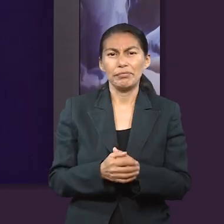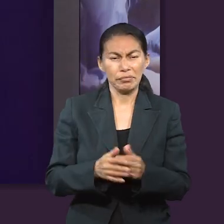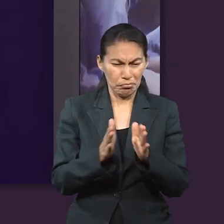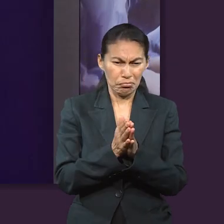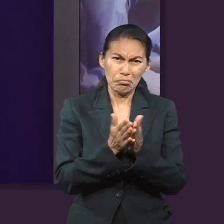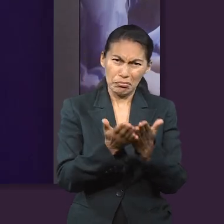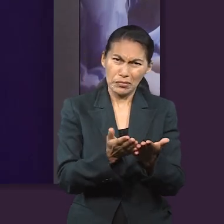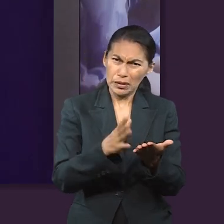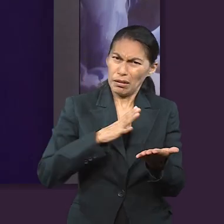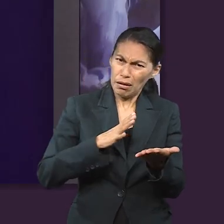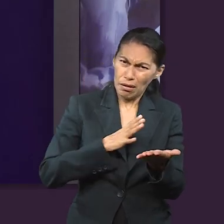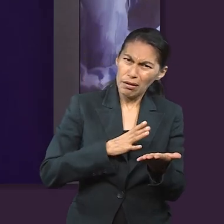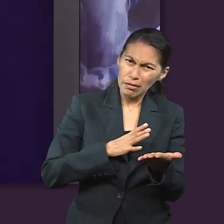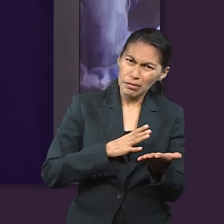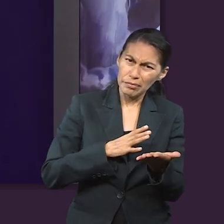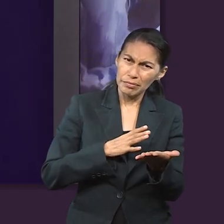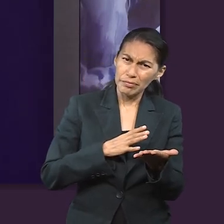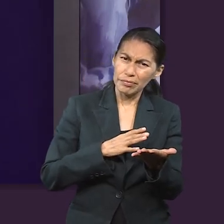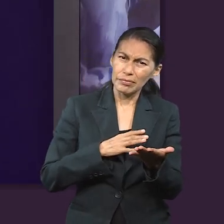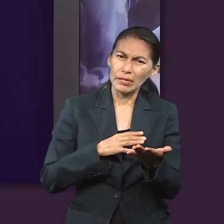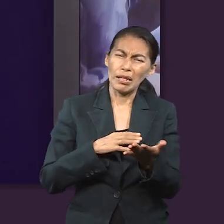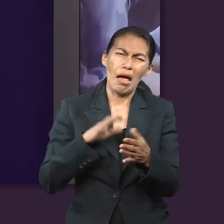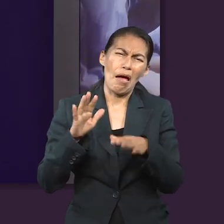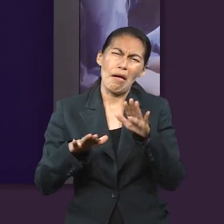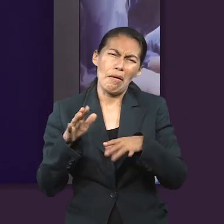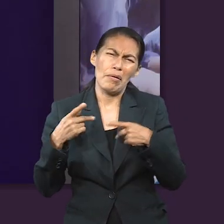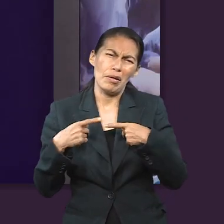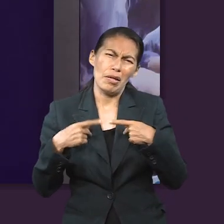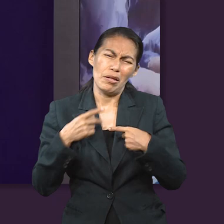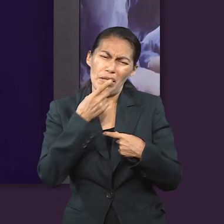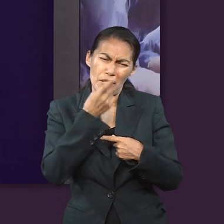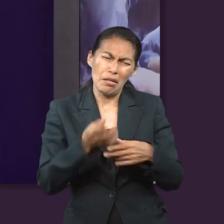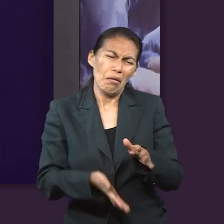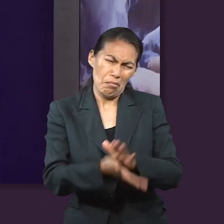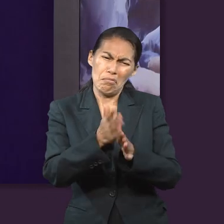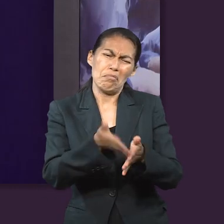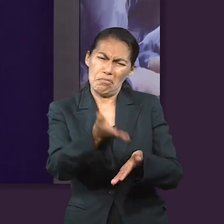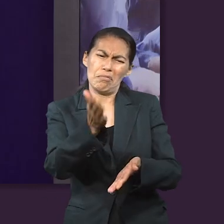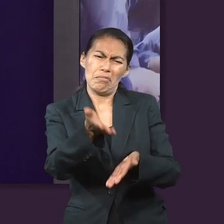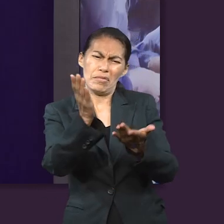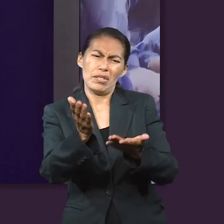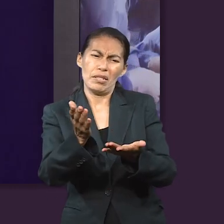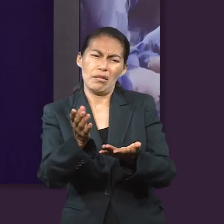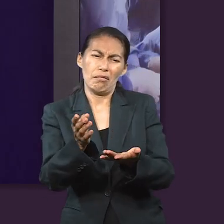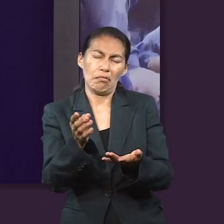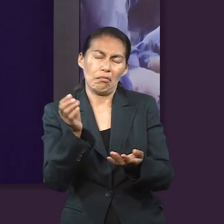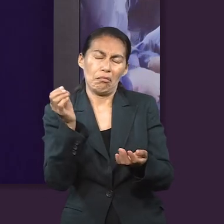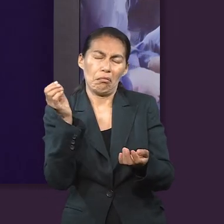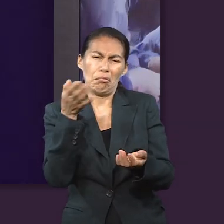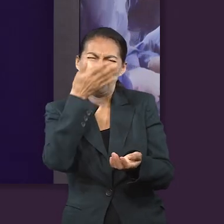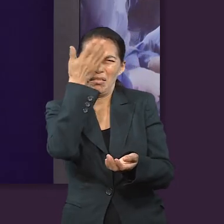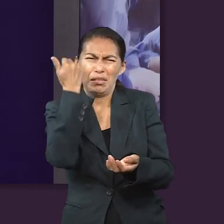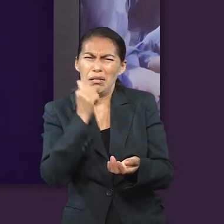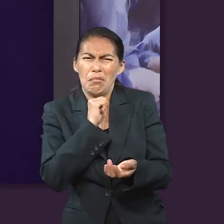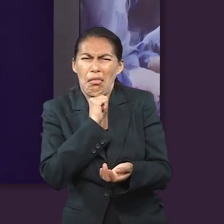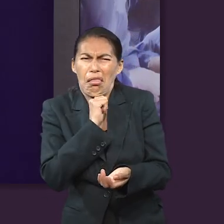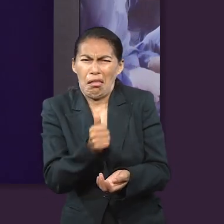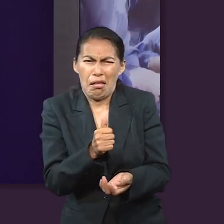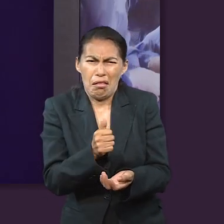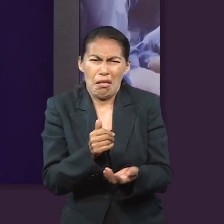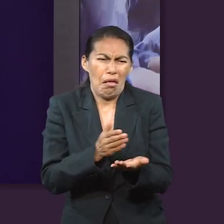aquí. Entonces, no es lo mismo que nos manden al camino totalmente perdidos, totalmente